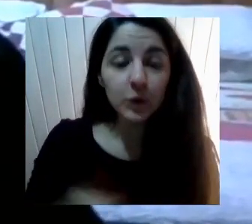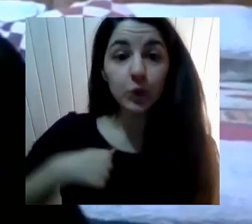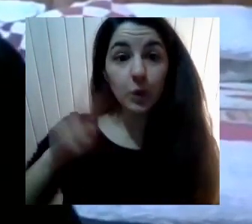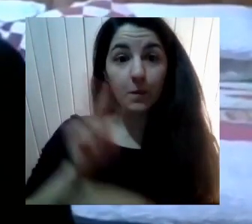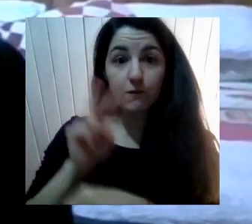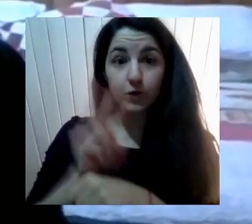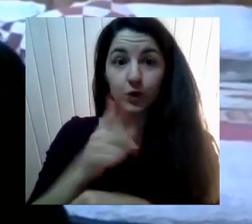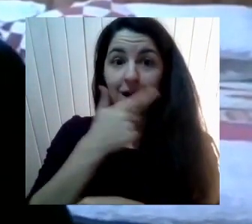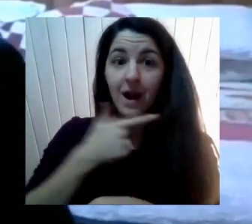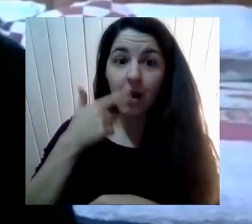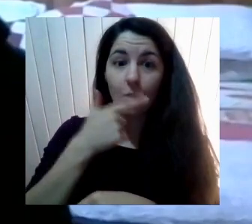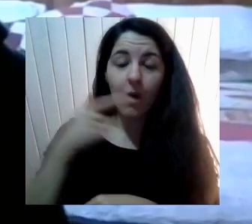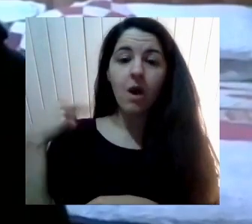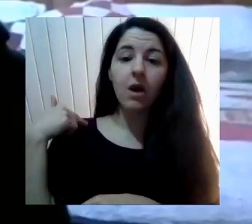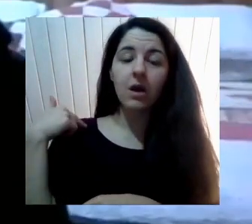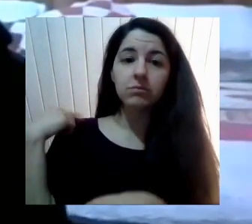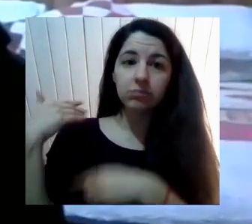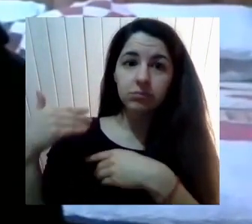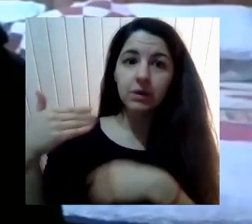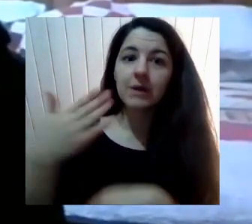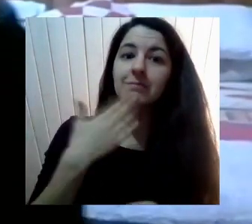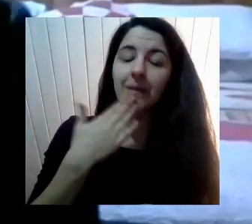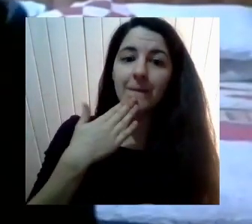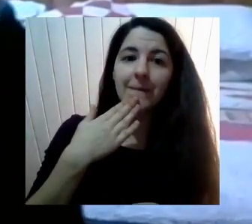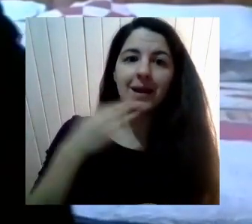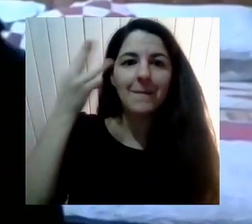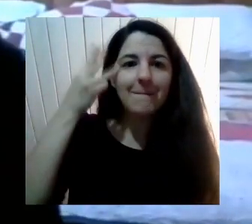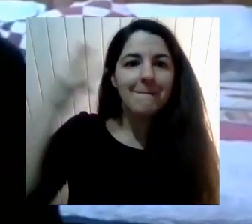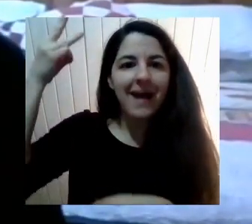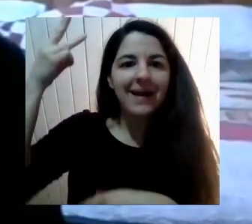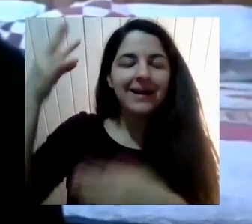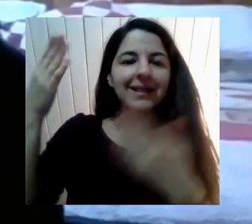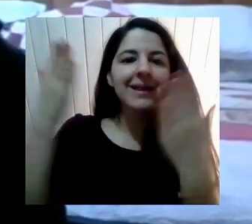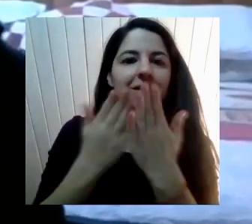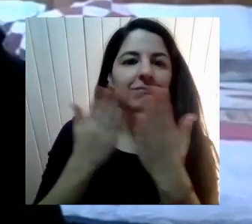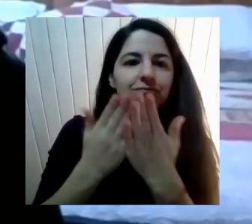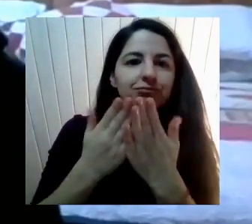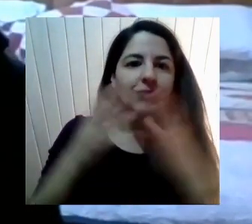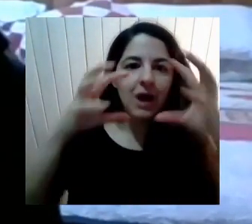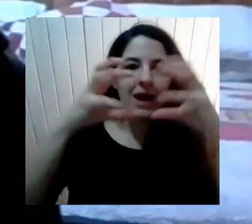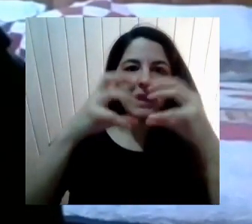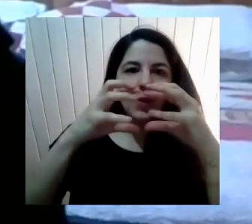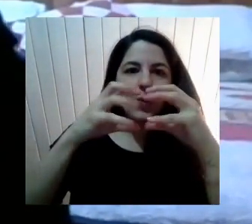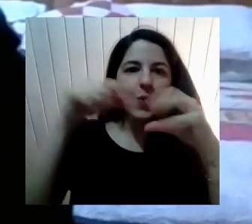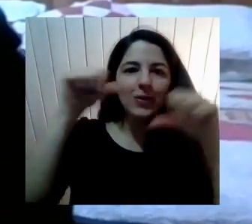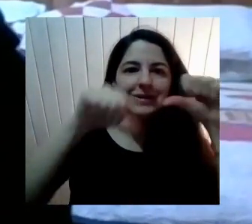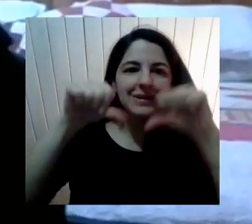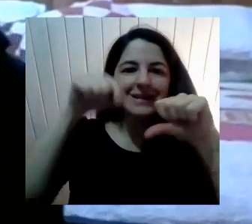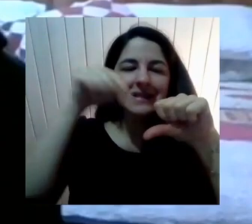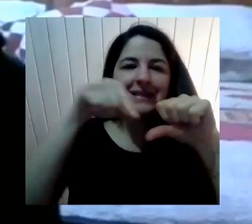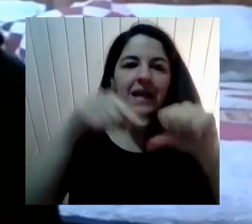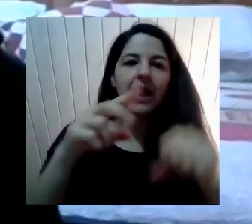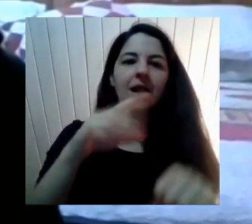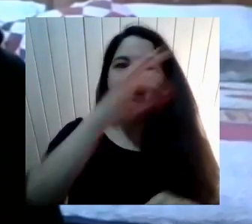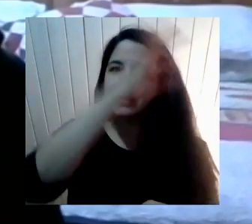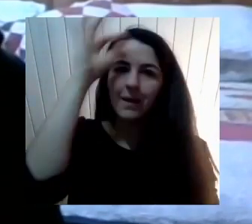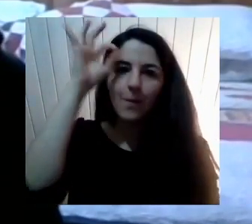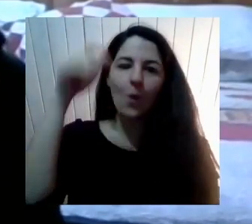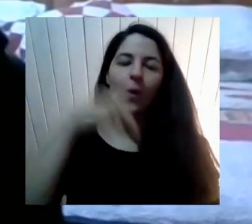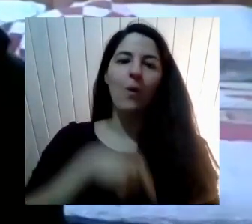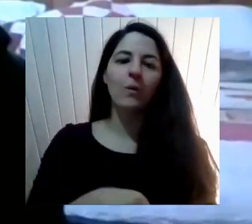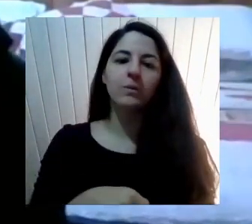Estudiante Magíster Neurociencia De la educación En la universidad Mayor En Temuco Y frente a lo que Decía